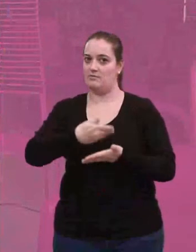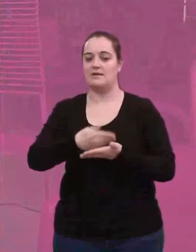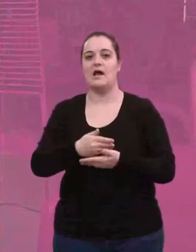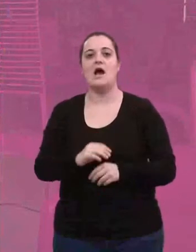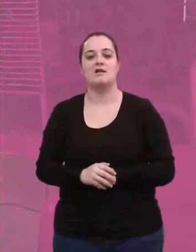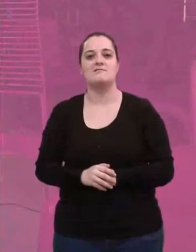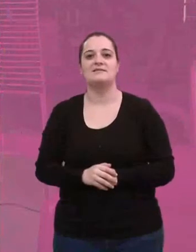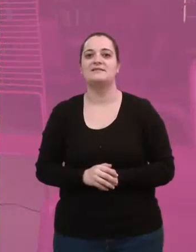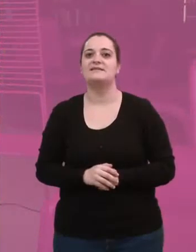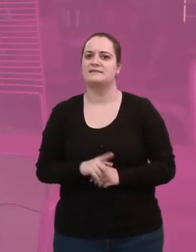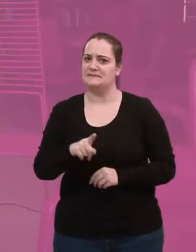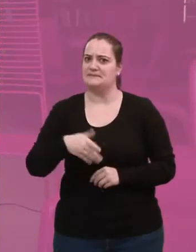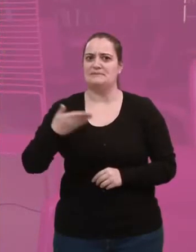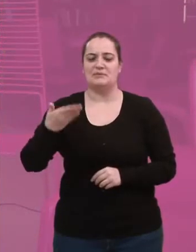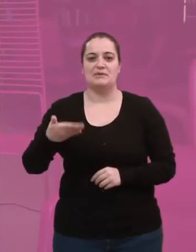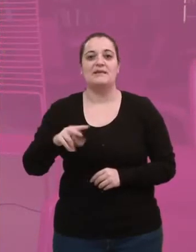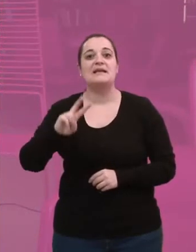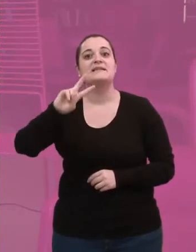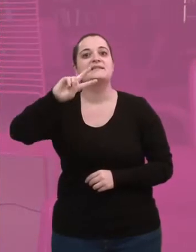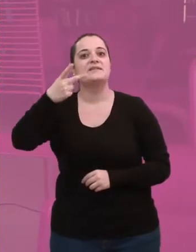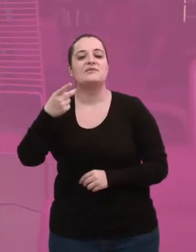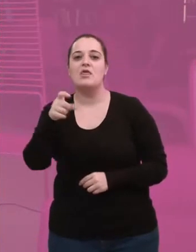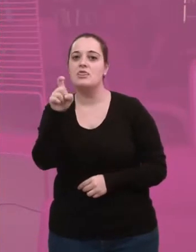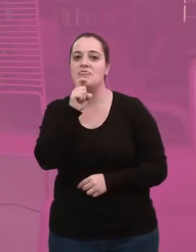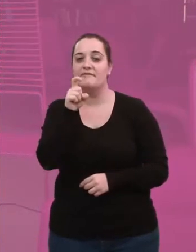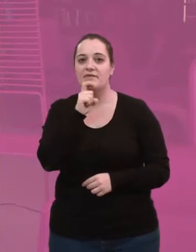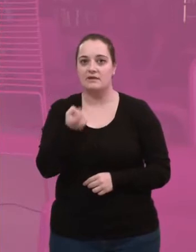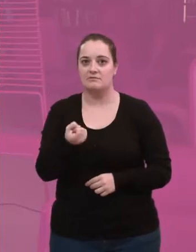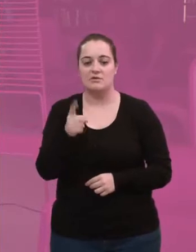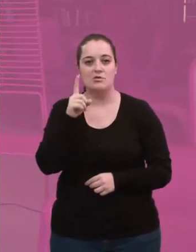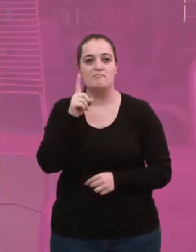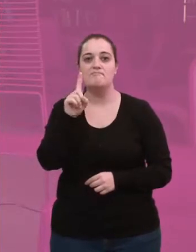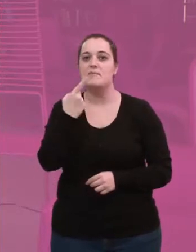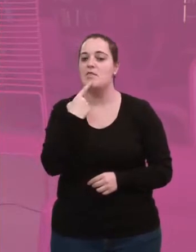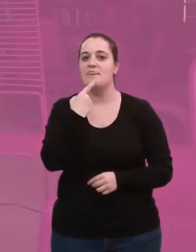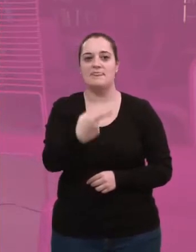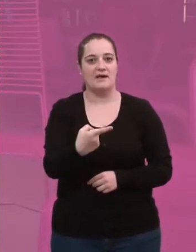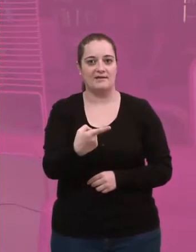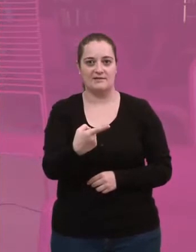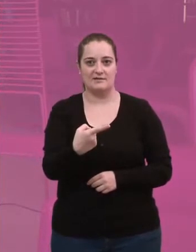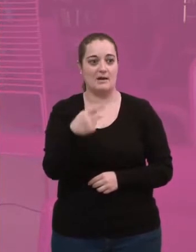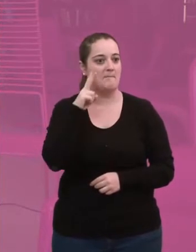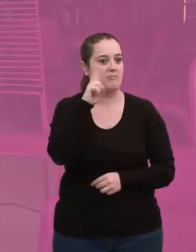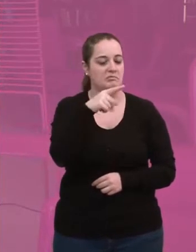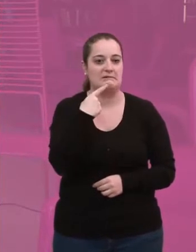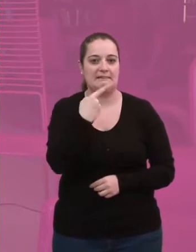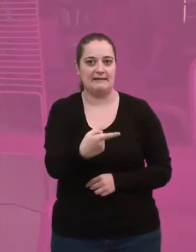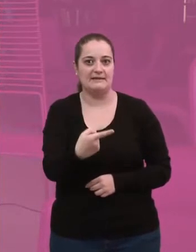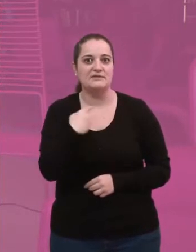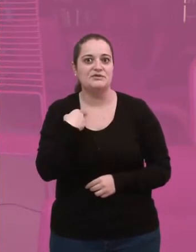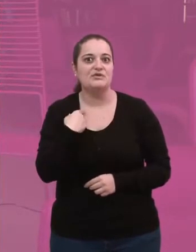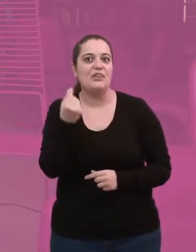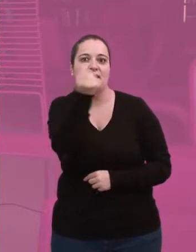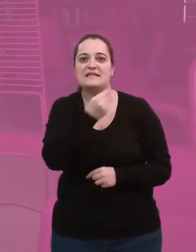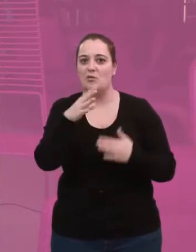es mucho. Y lo segundo fue la dificultad, porque es que lo primero que les dije a los del museo fue, pero vamos a ver,